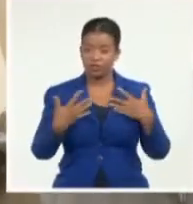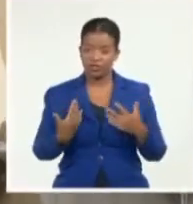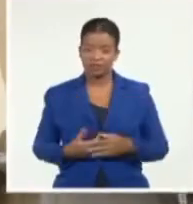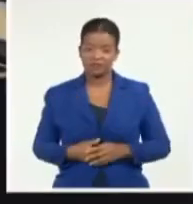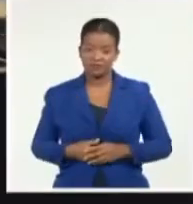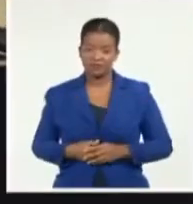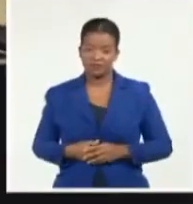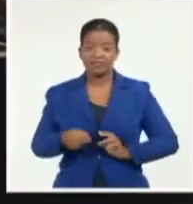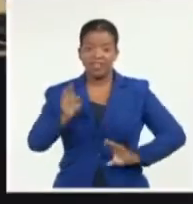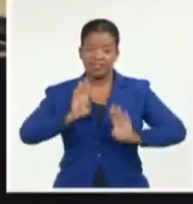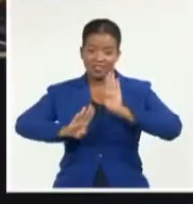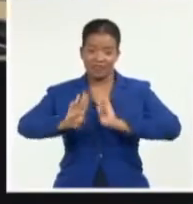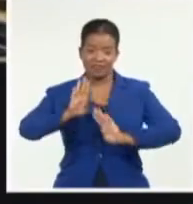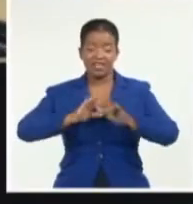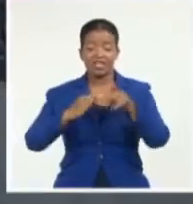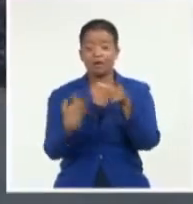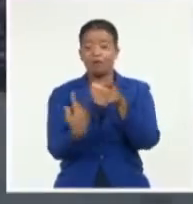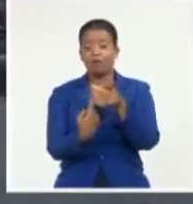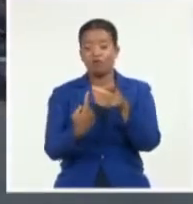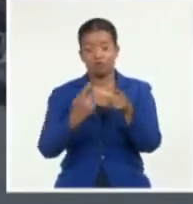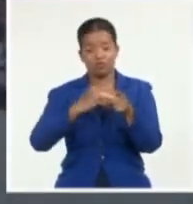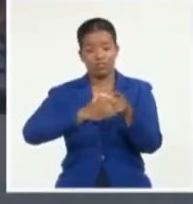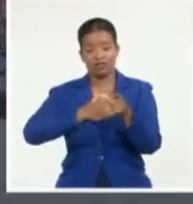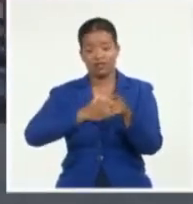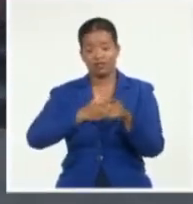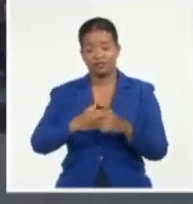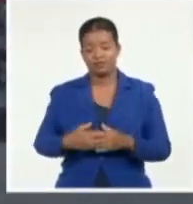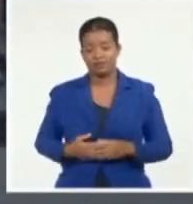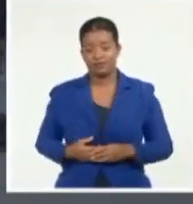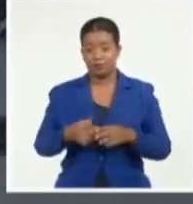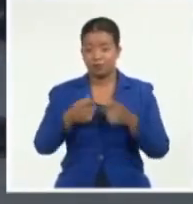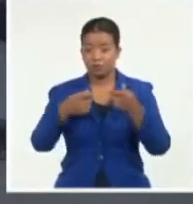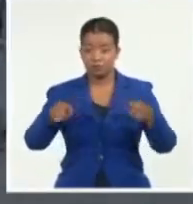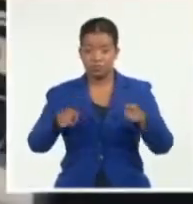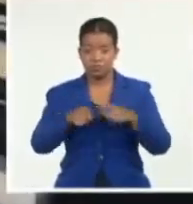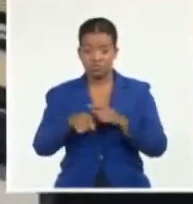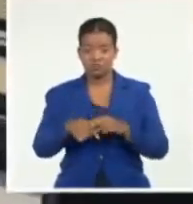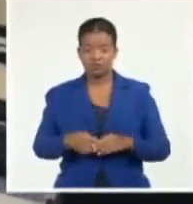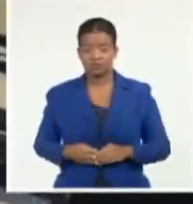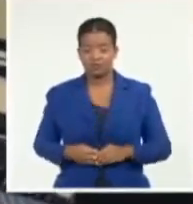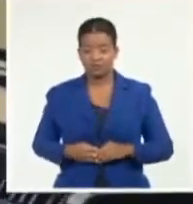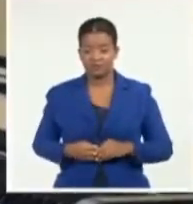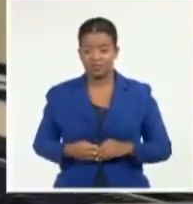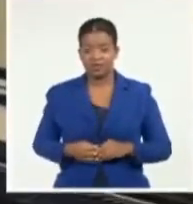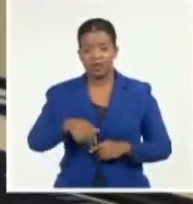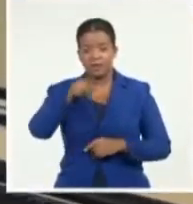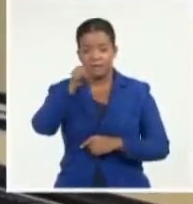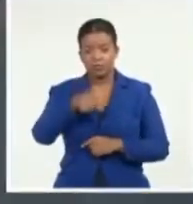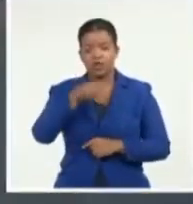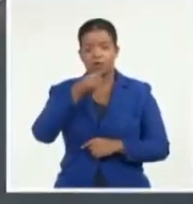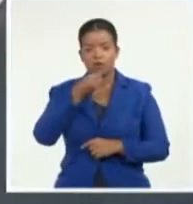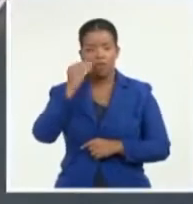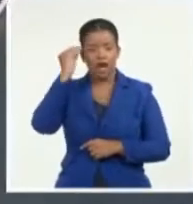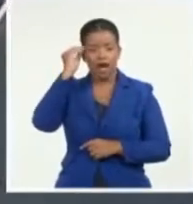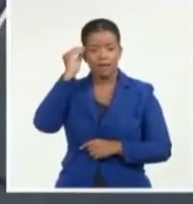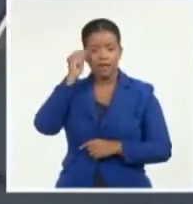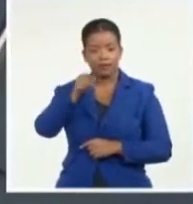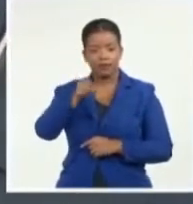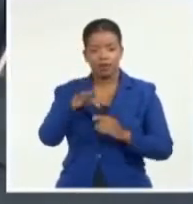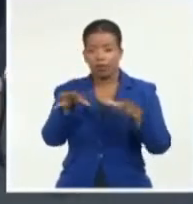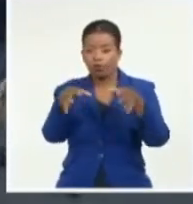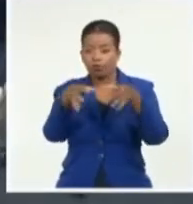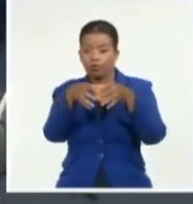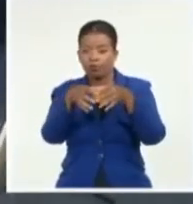seguir defendiendo la música que estamos haciendo con nuestra agrupación. El espectador podrá conocer en detalle a Alejandro Falcón y a Cuba Adentro